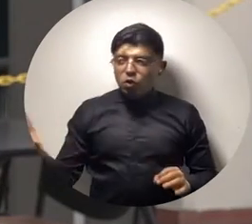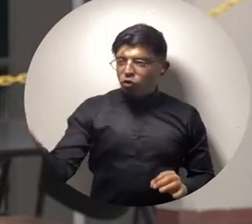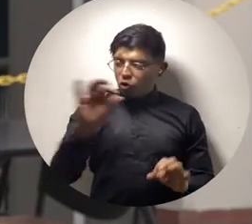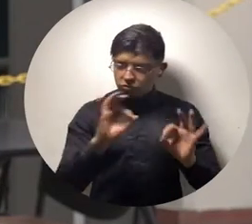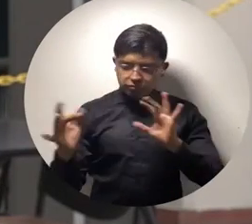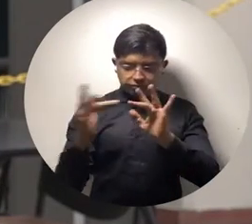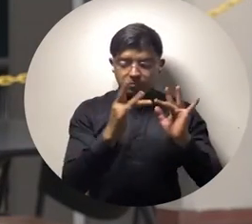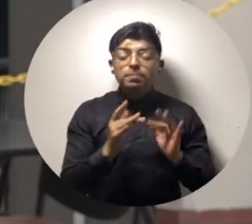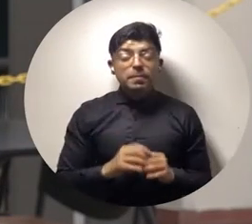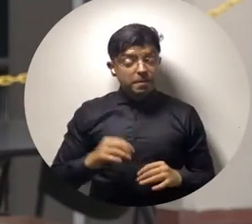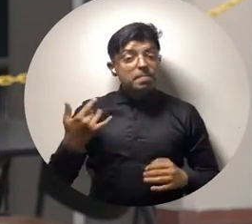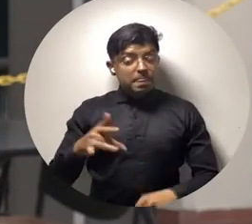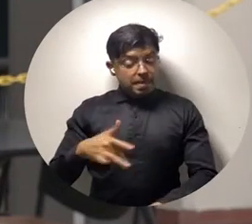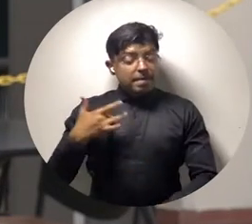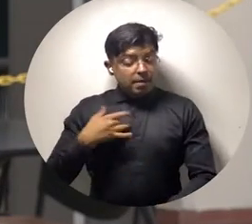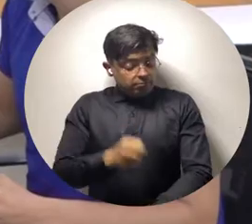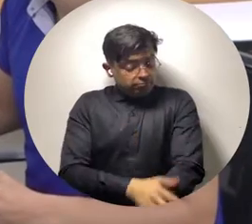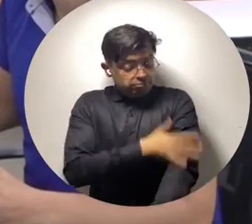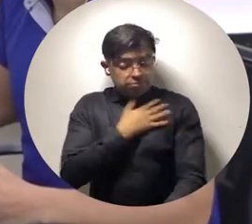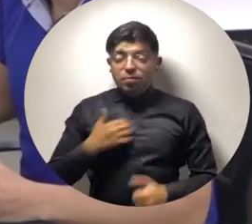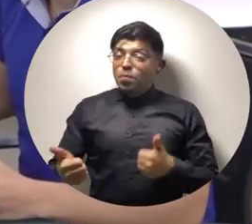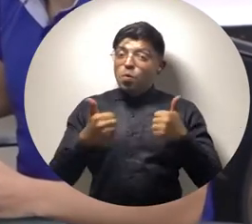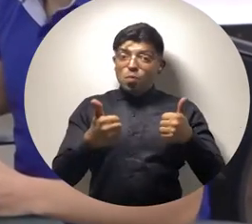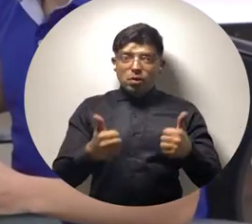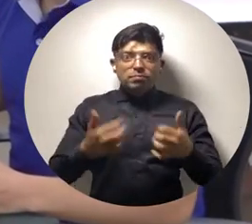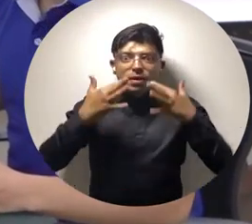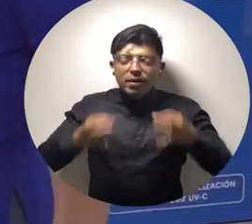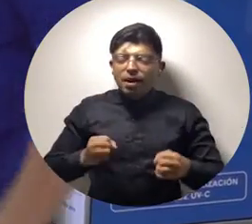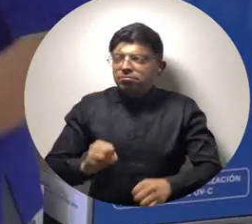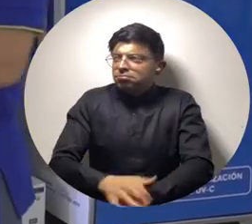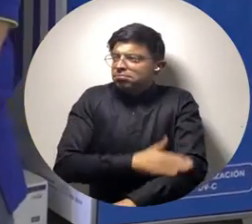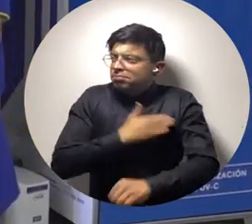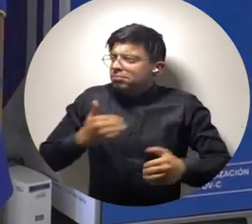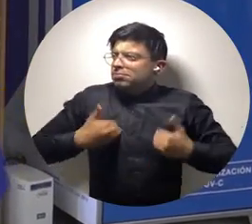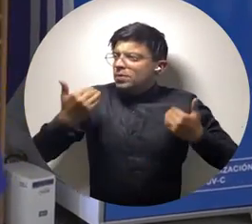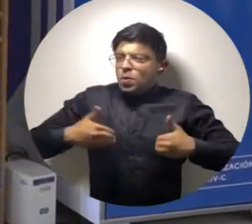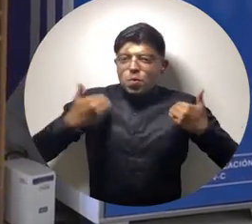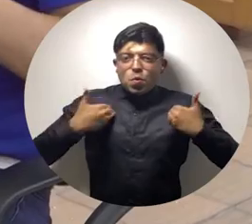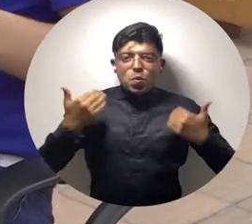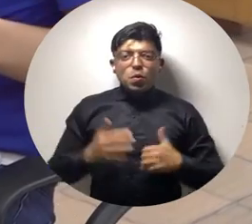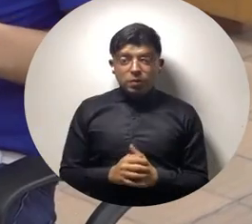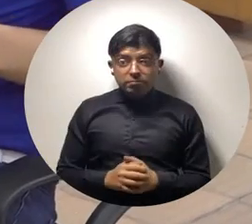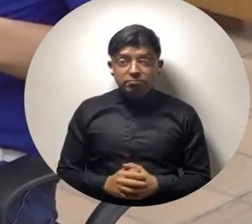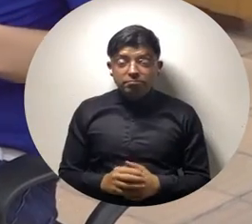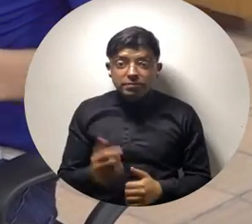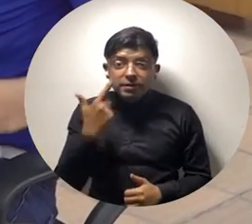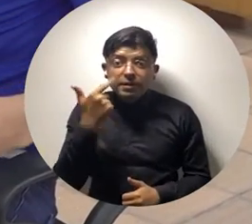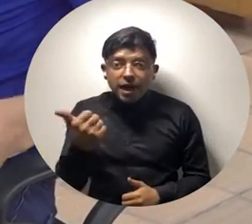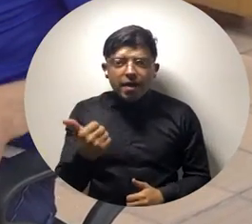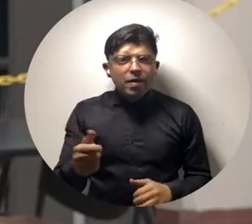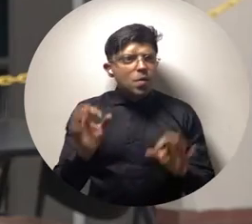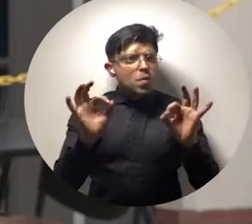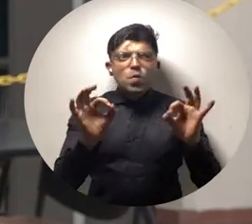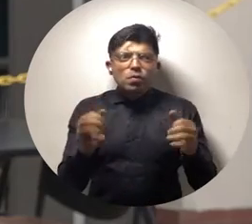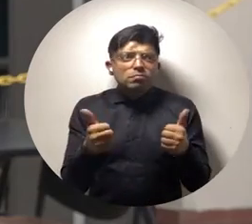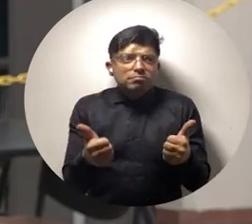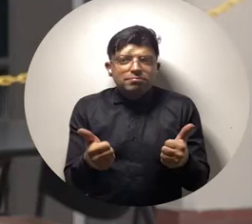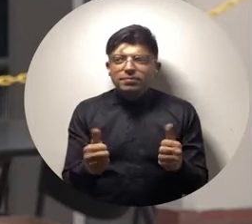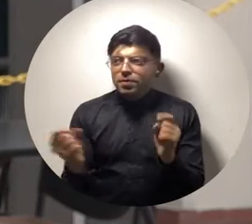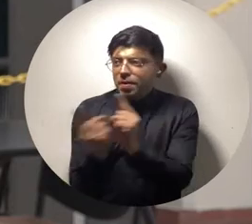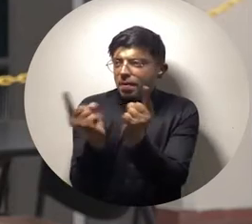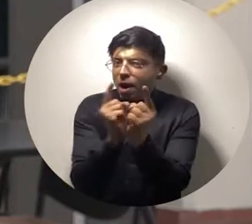en realidad fue bastante emotivo, fue algo chévere, algo muy bacano,